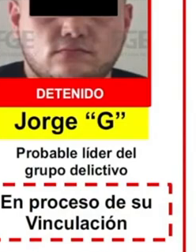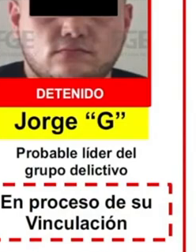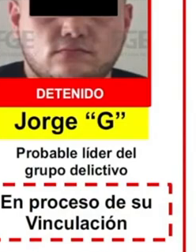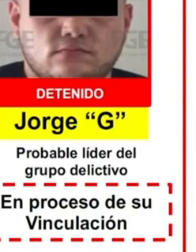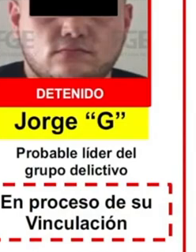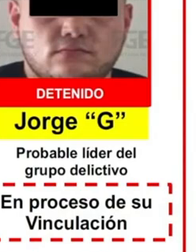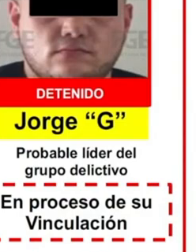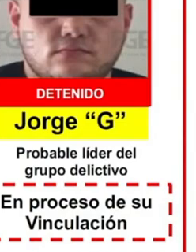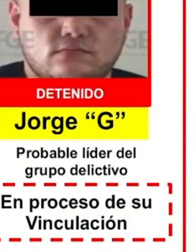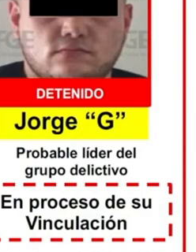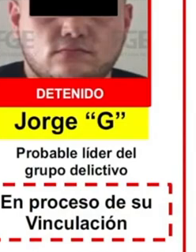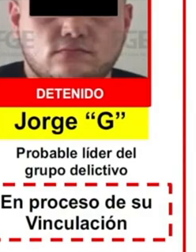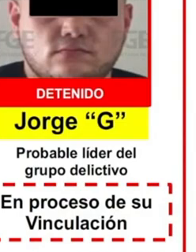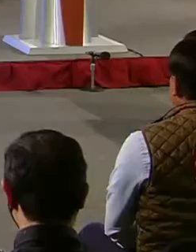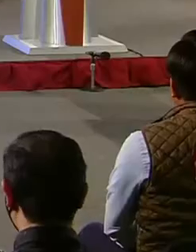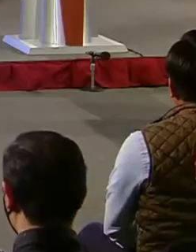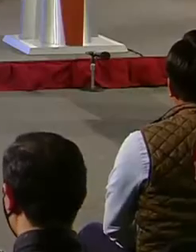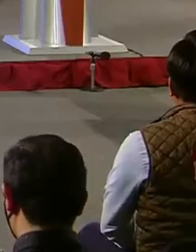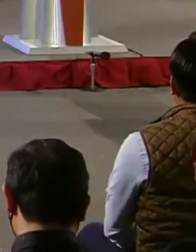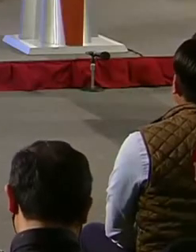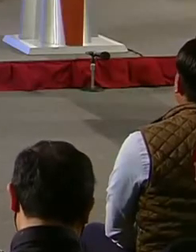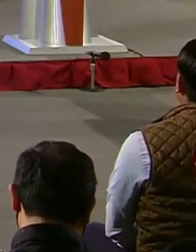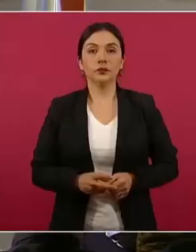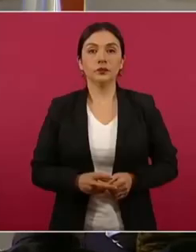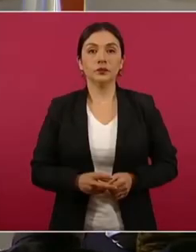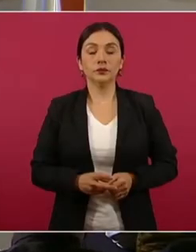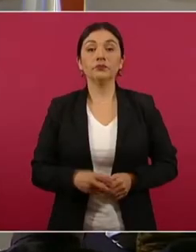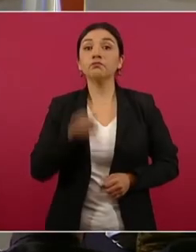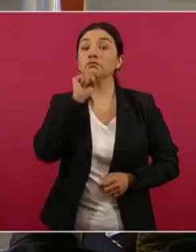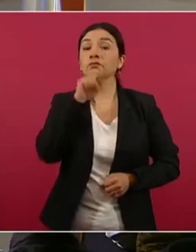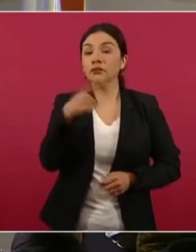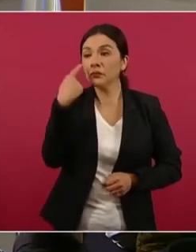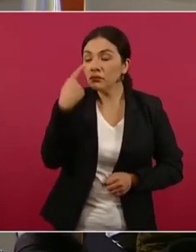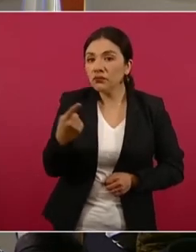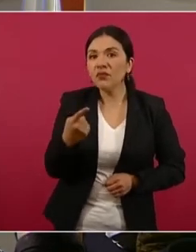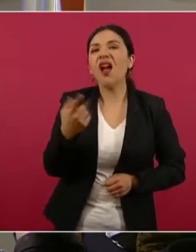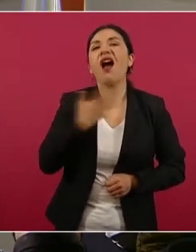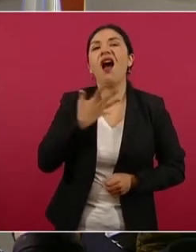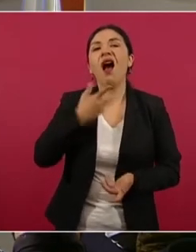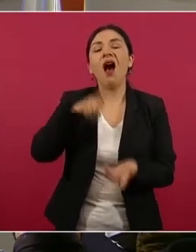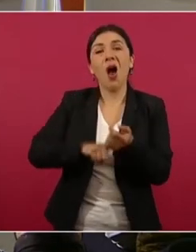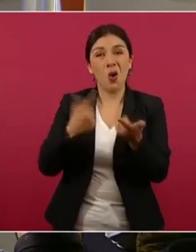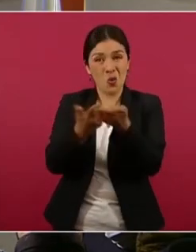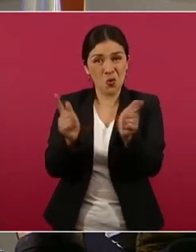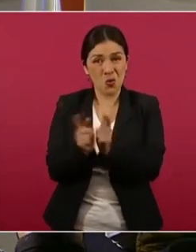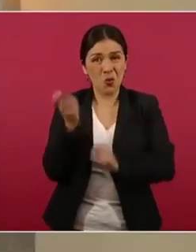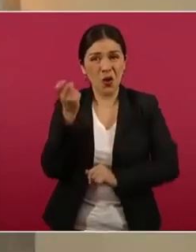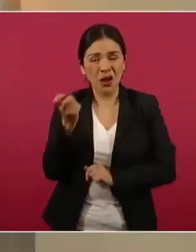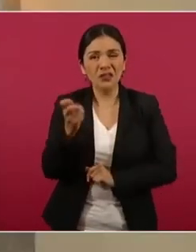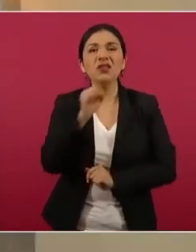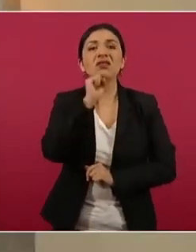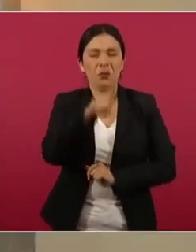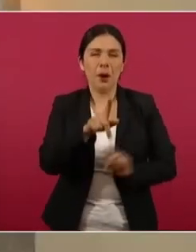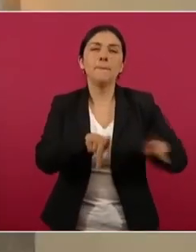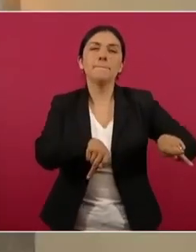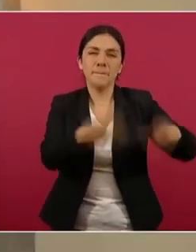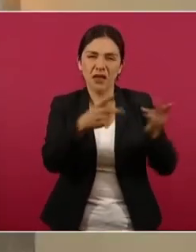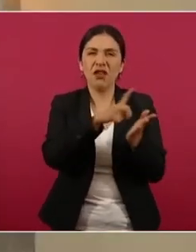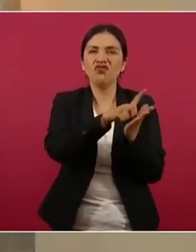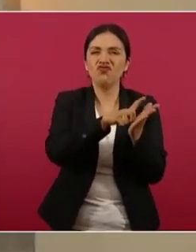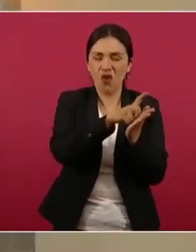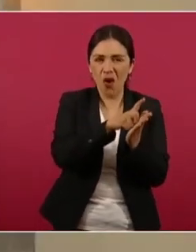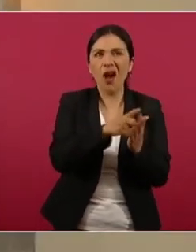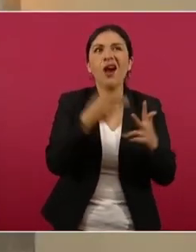y se ha logrado establecer también que este grupo se dedicaba, además de la venta de drogas,